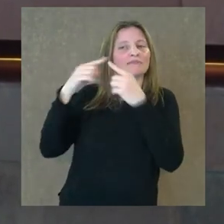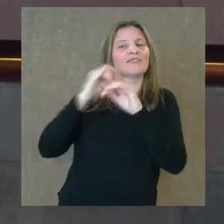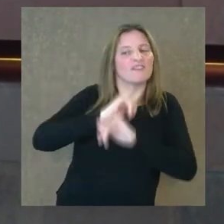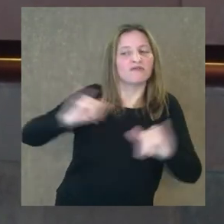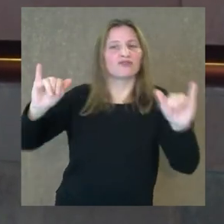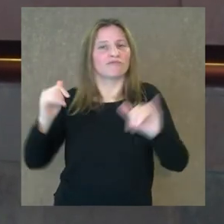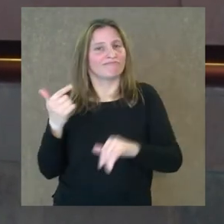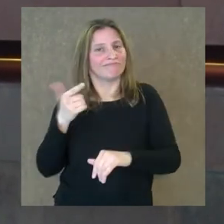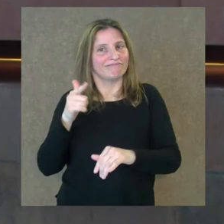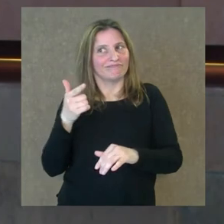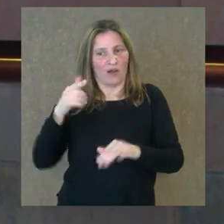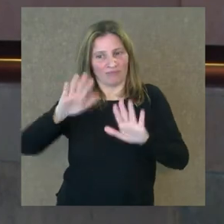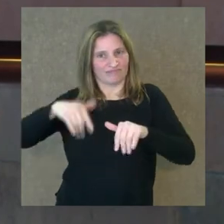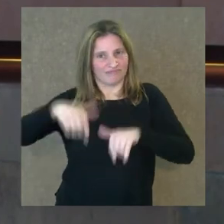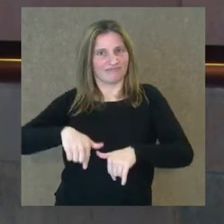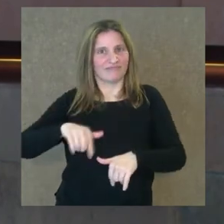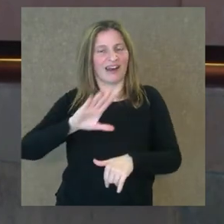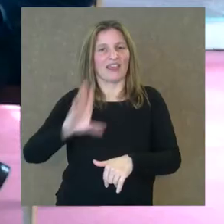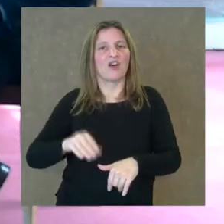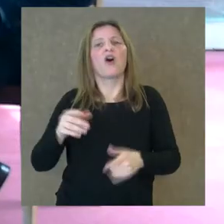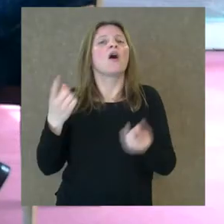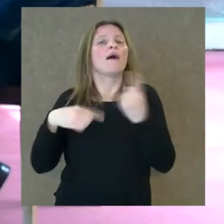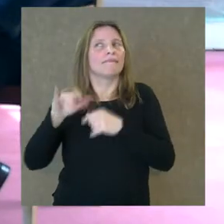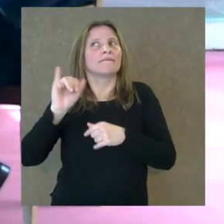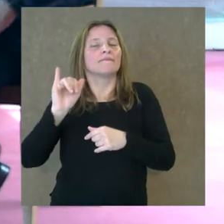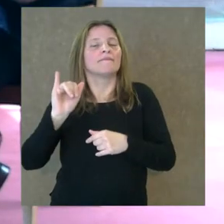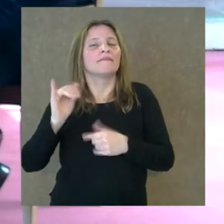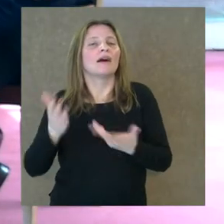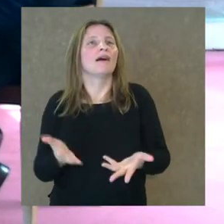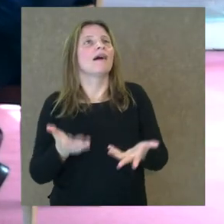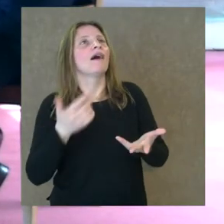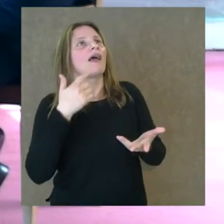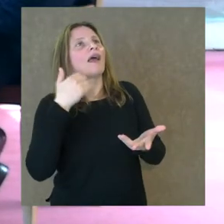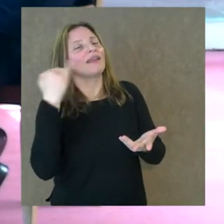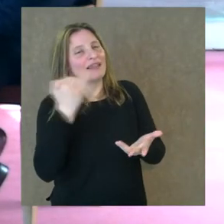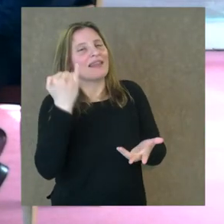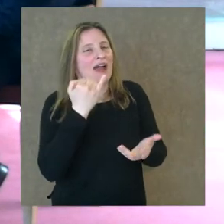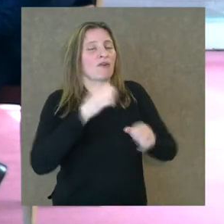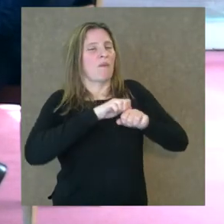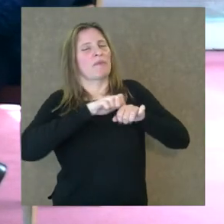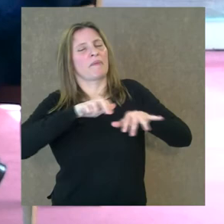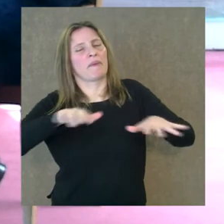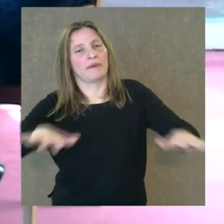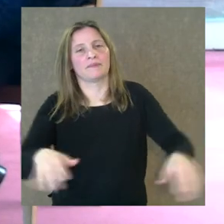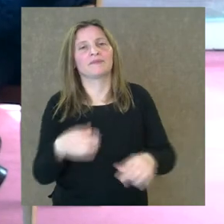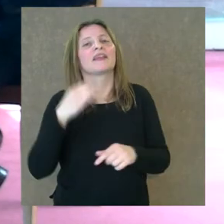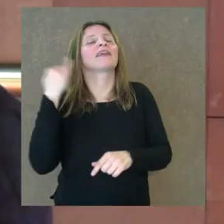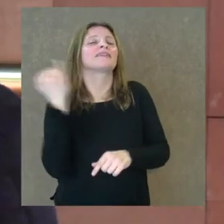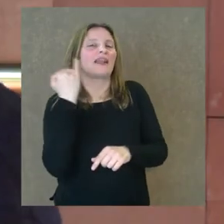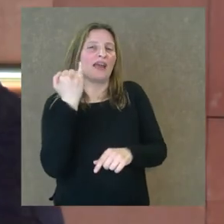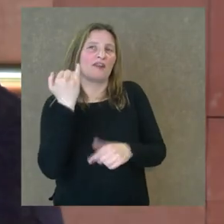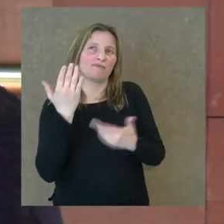difusión en nuestra región. Sí. Lo que pasa es que los italianos arrasaron. Los italianos